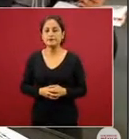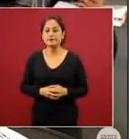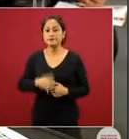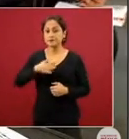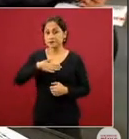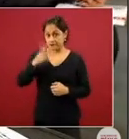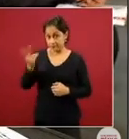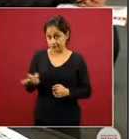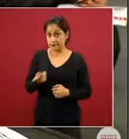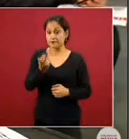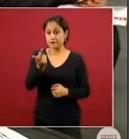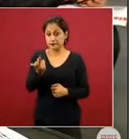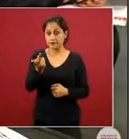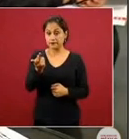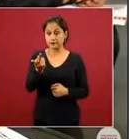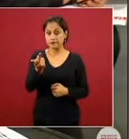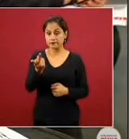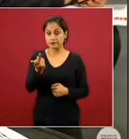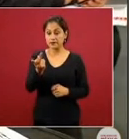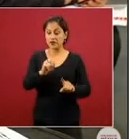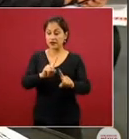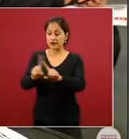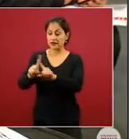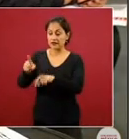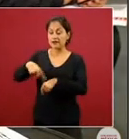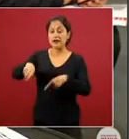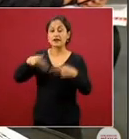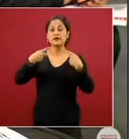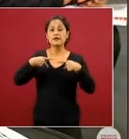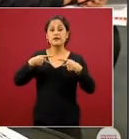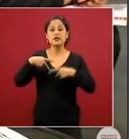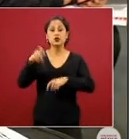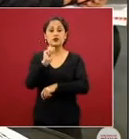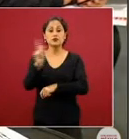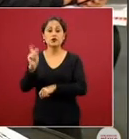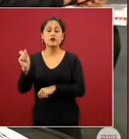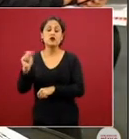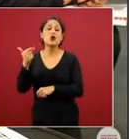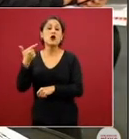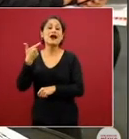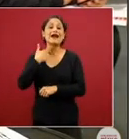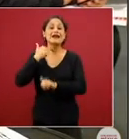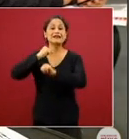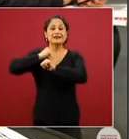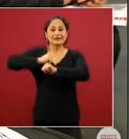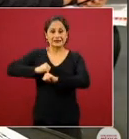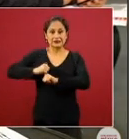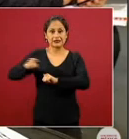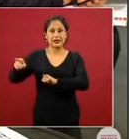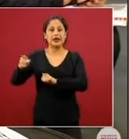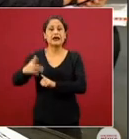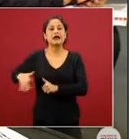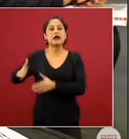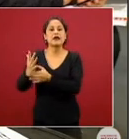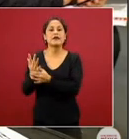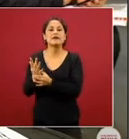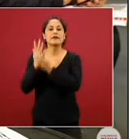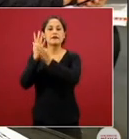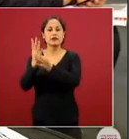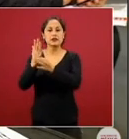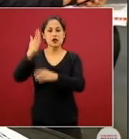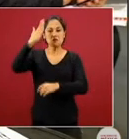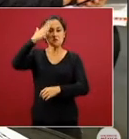es justo esto hablan los especialistas ex funcionarios de que hay una falta rectoría de liderazgo en la